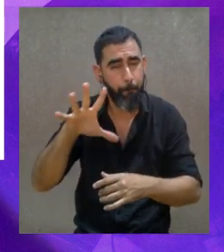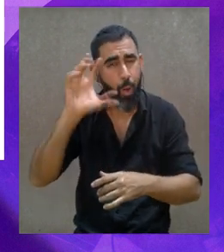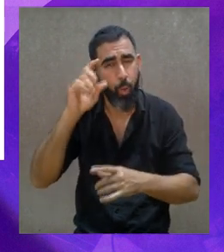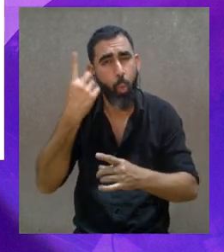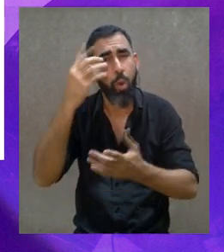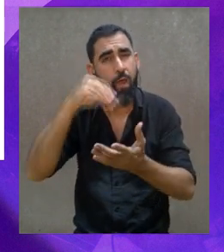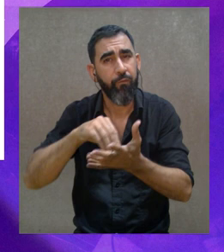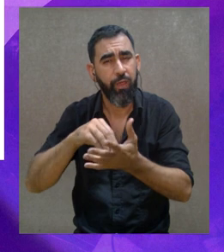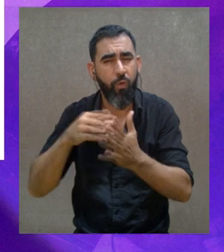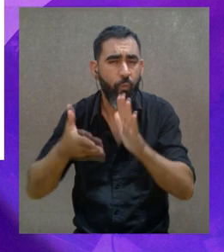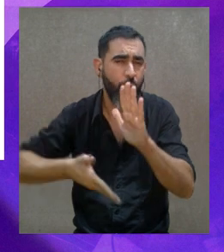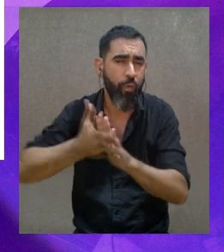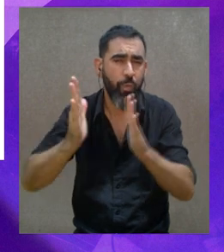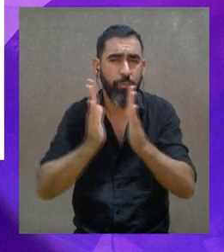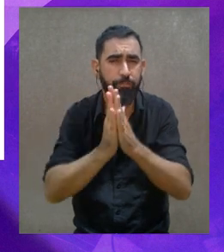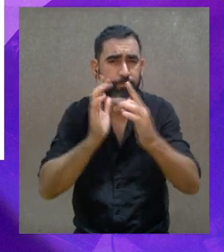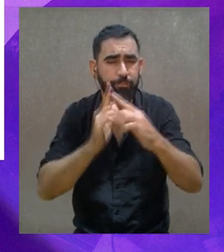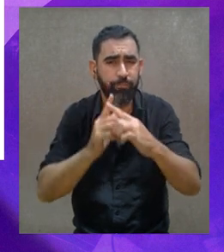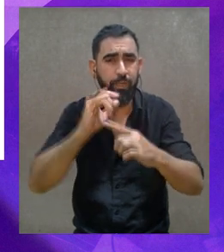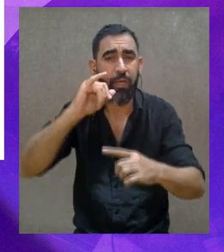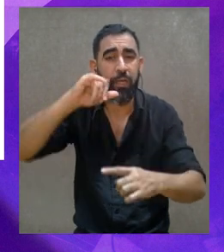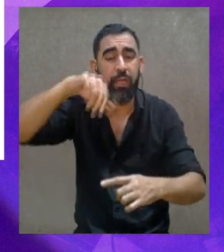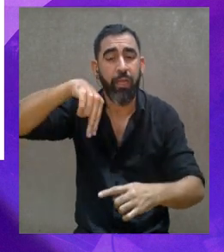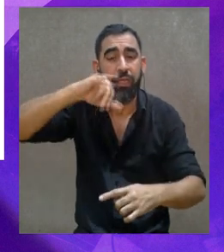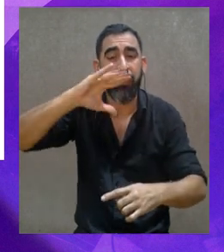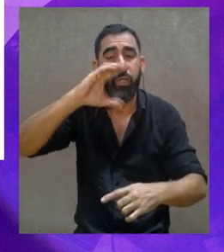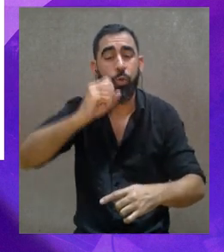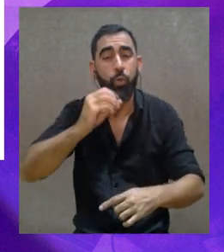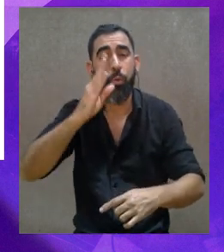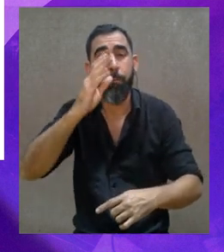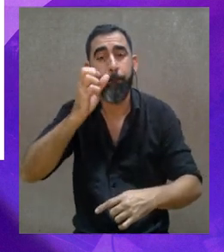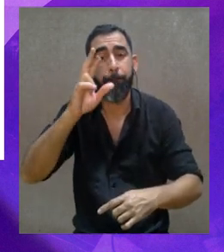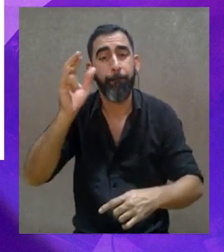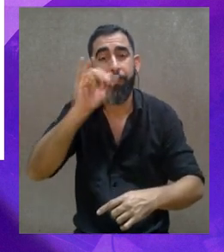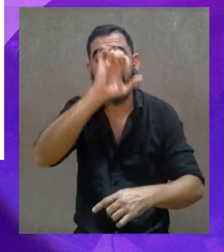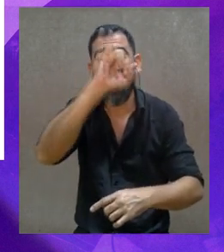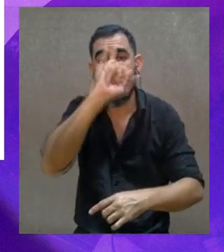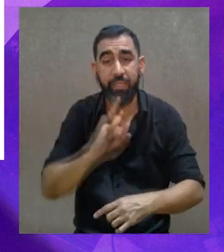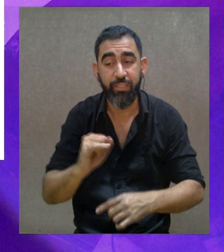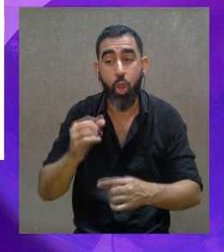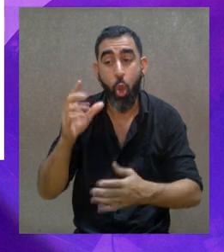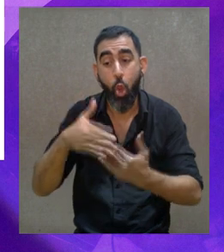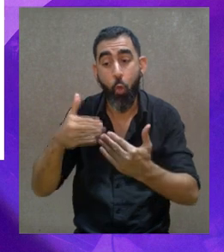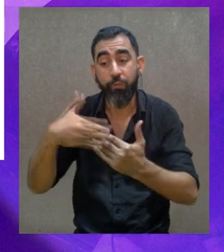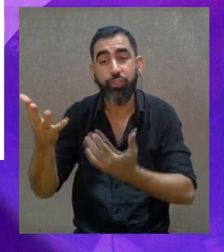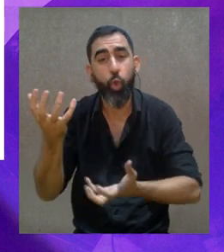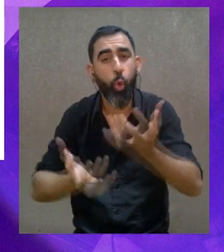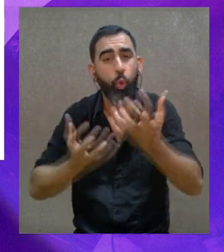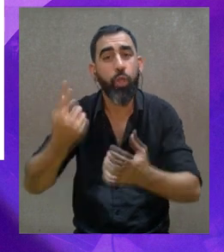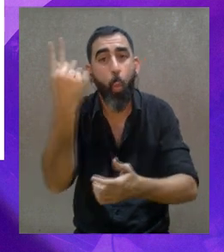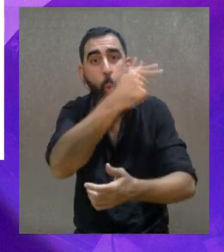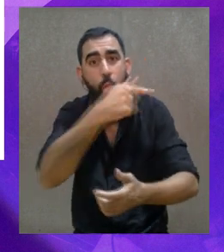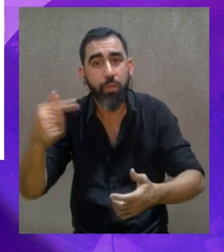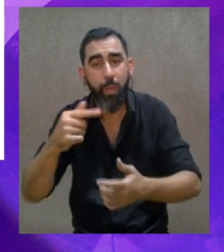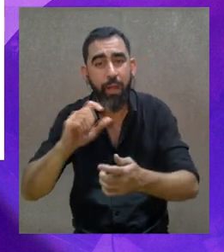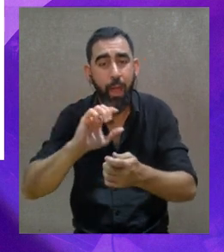del Sodre. Una vez me acuerdo que fuimos a una capillita en Nico Pérez, que habían estado haciendo la comida, todos los